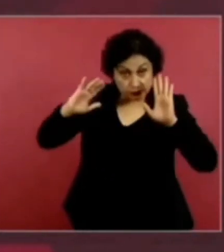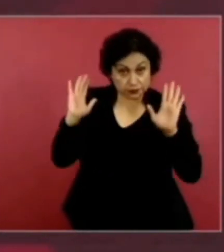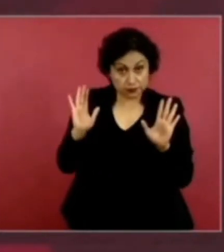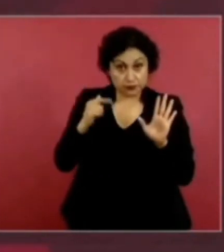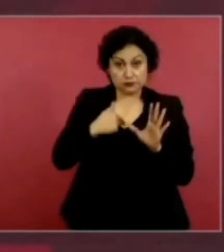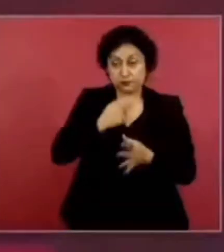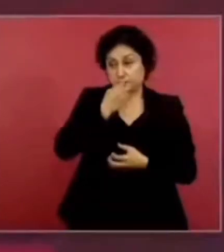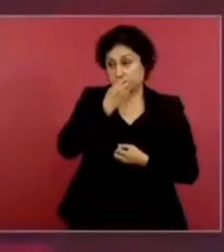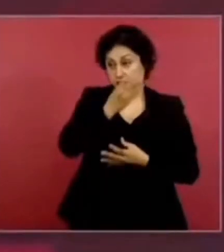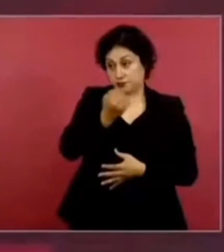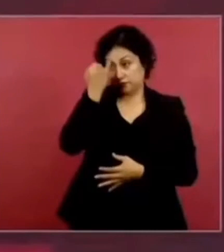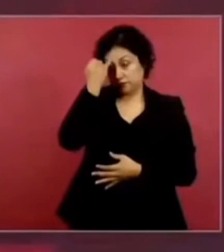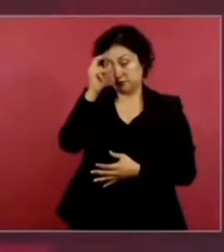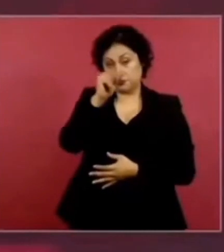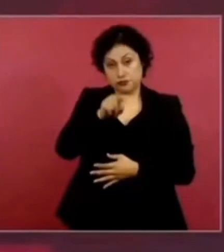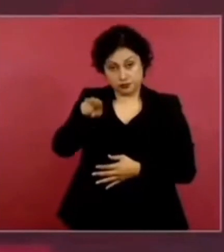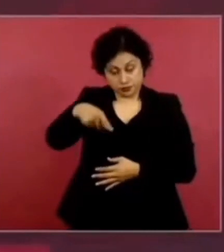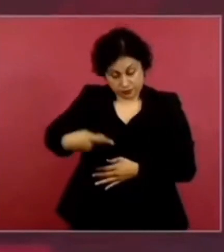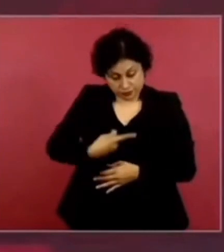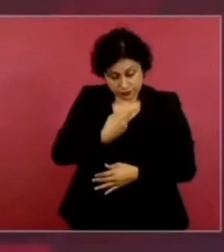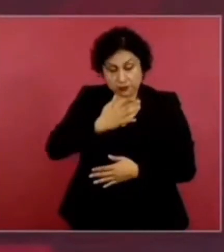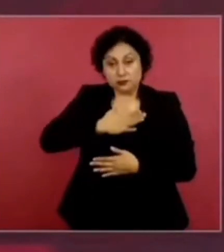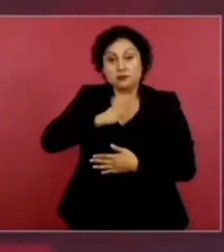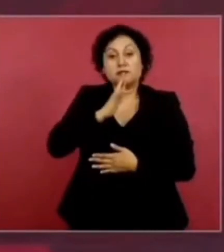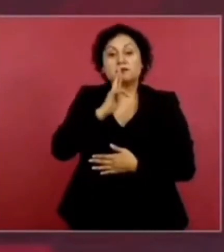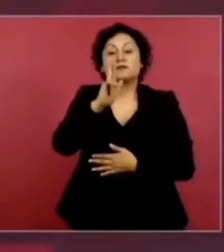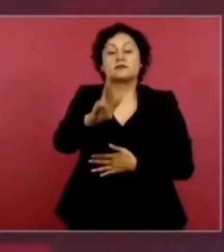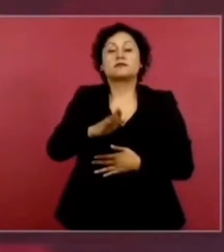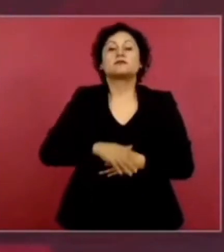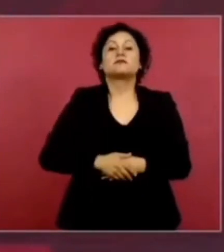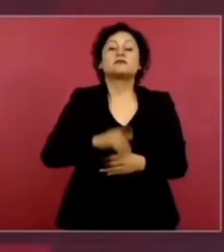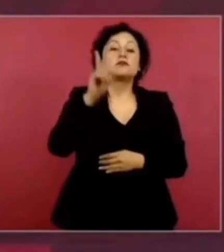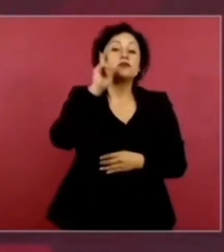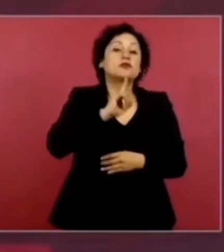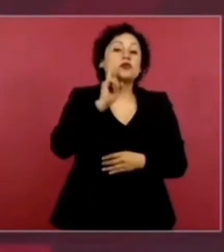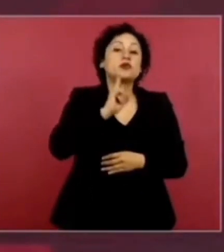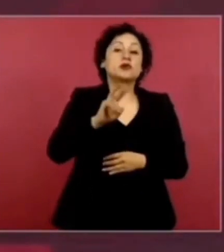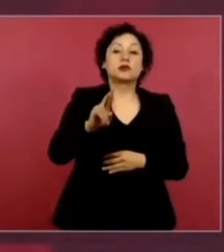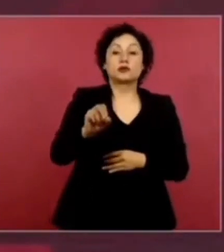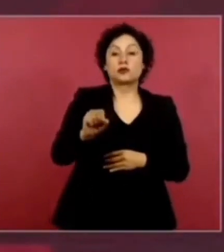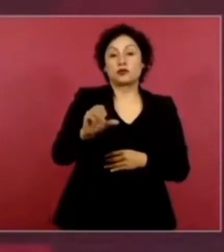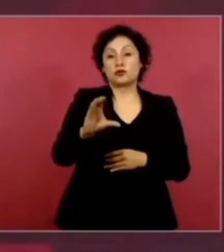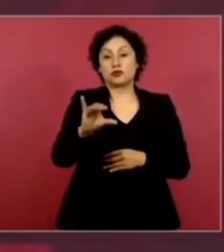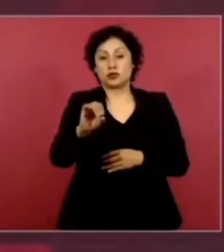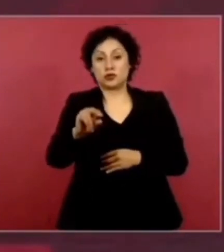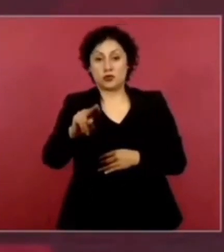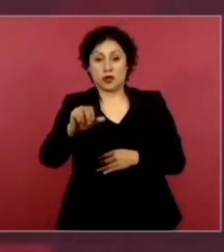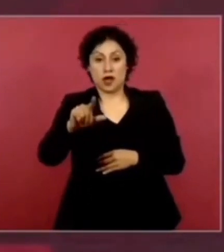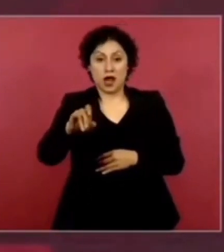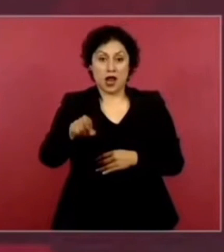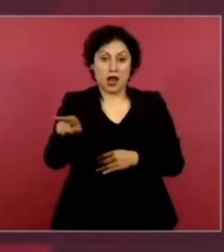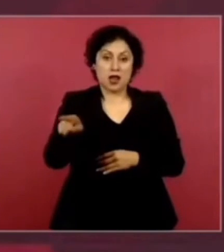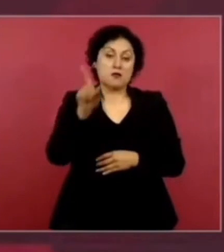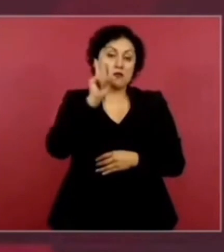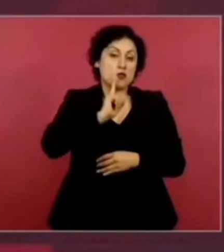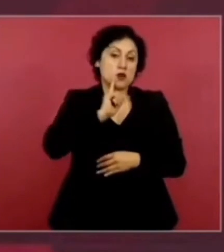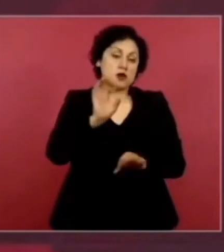Voy a responder por eso. Rocío Nález de primera